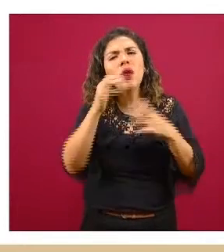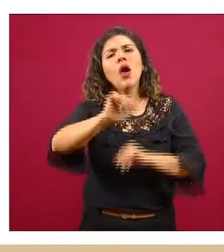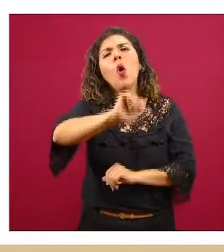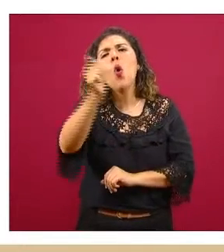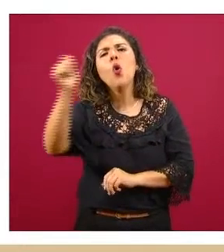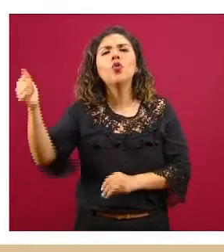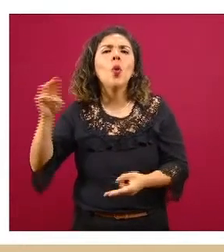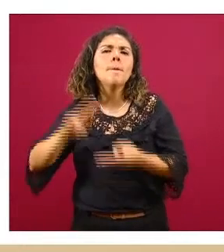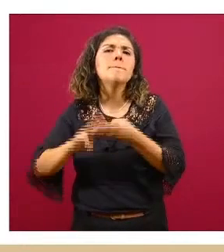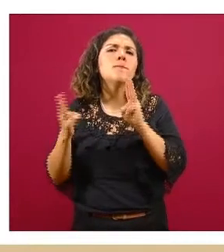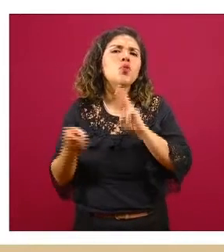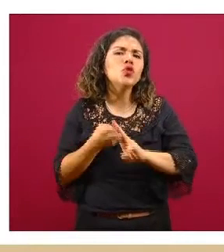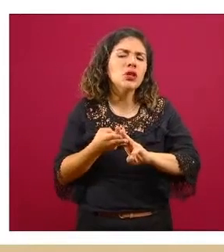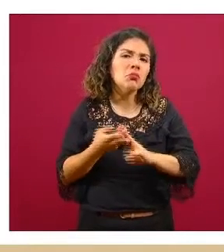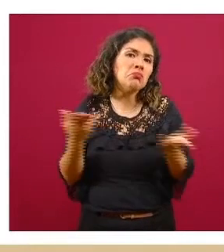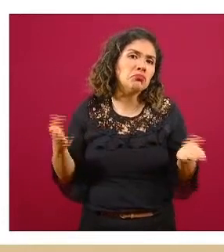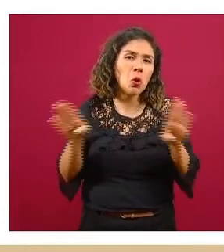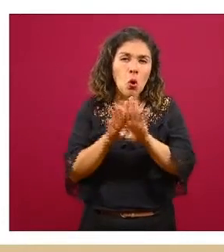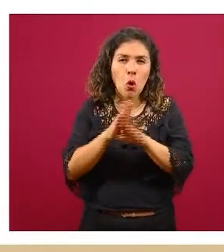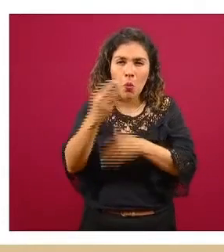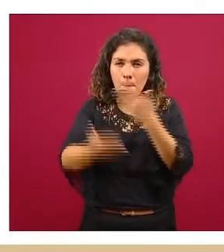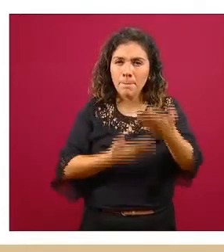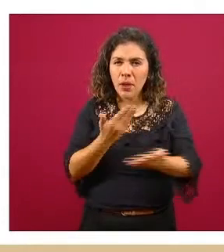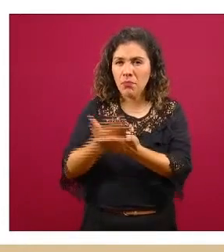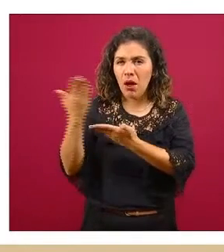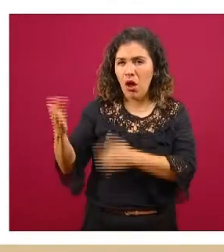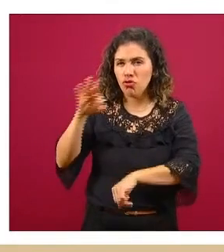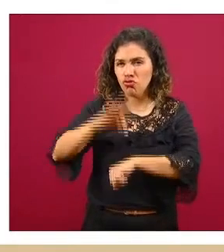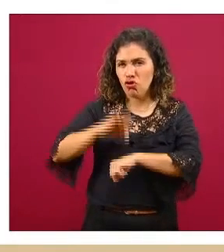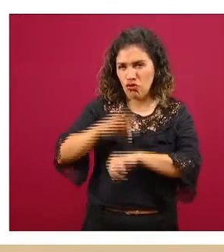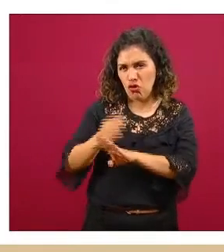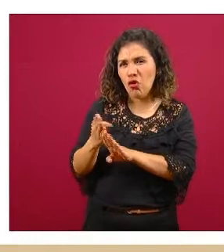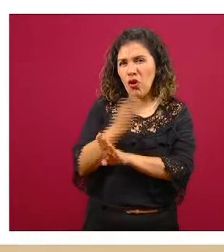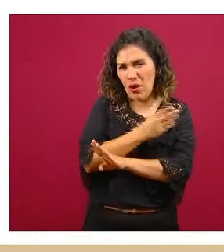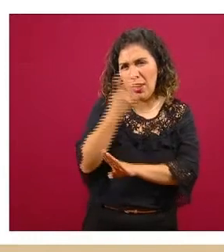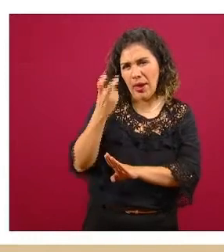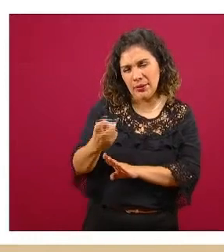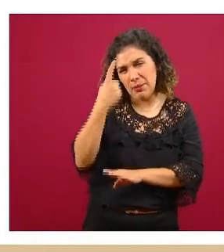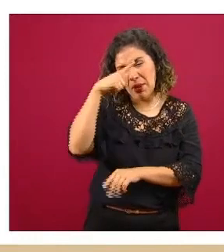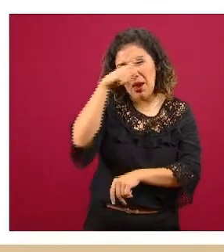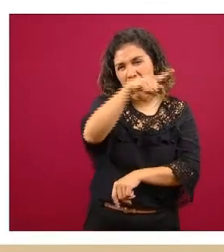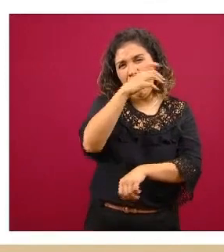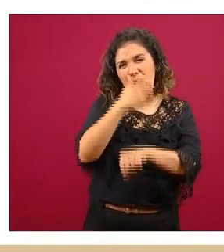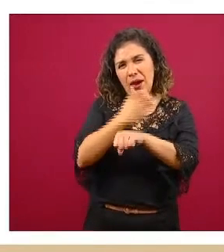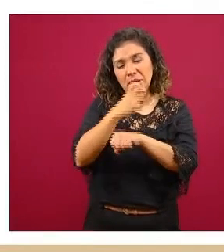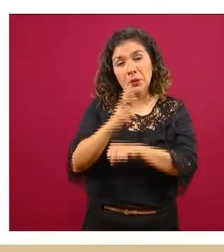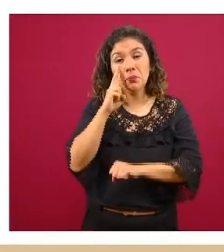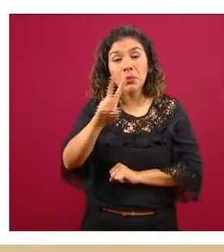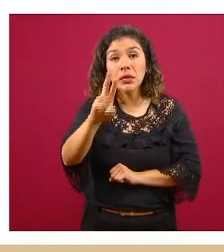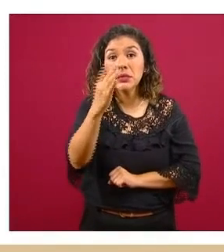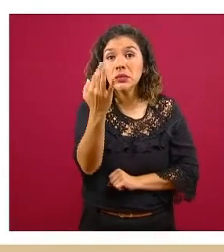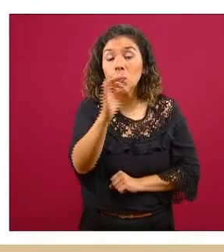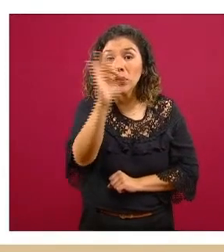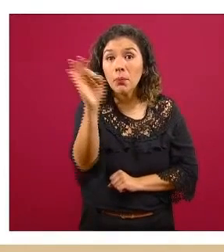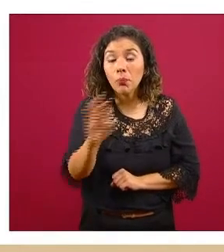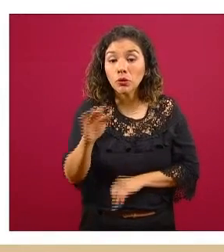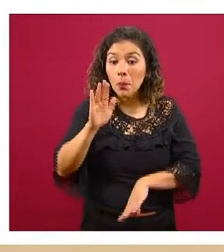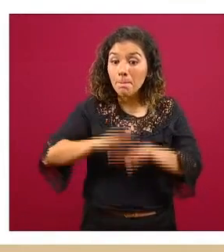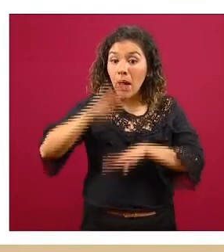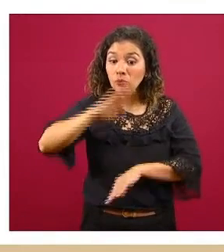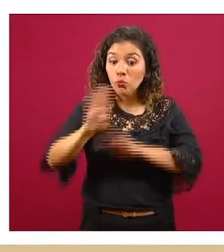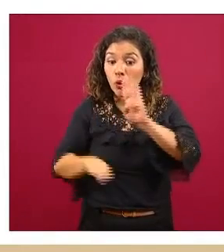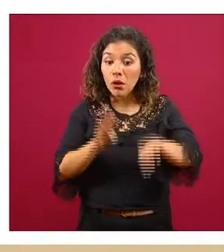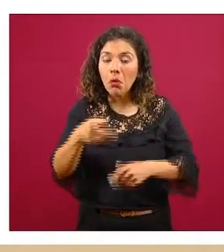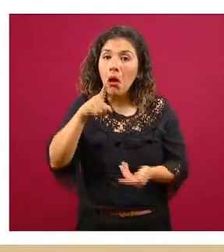otras causas similar a lo que ya presentó el doctor Janmar con este artículo de Estados Unidos donde se vio que el 50% de este exceso